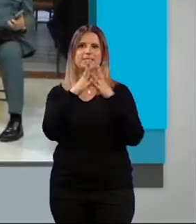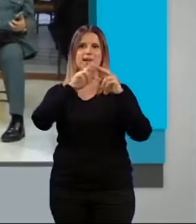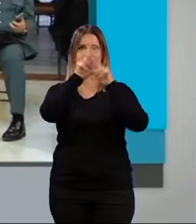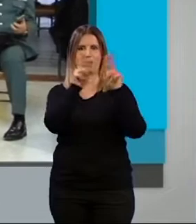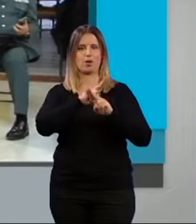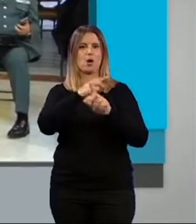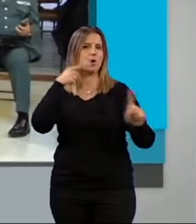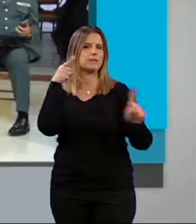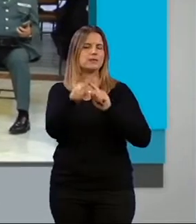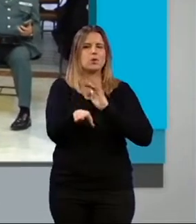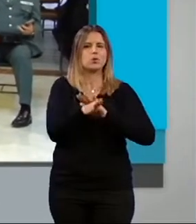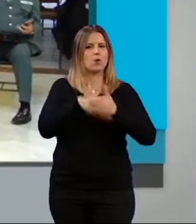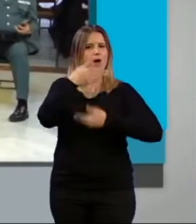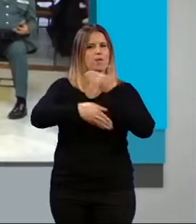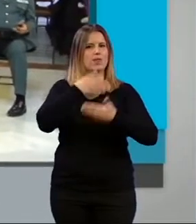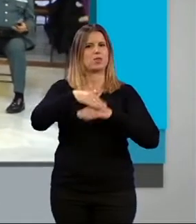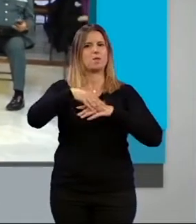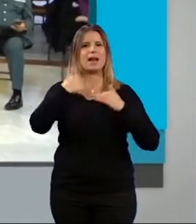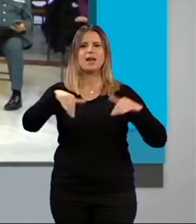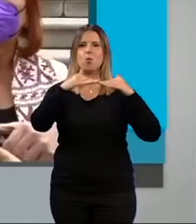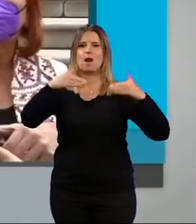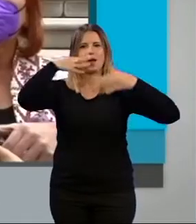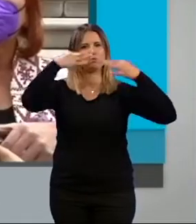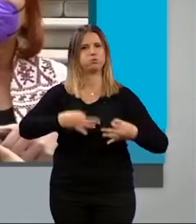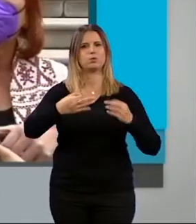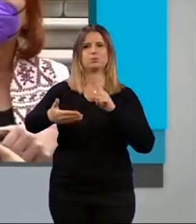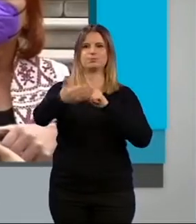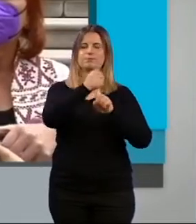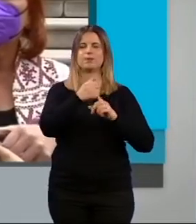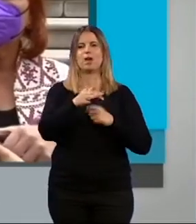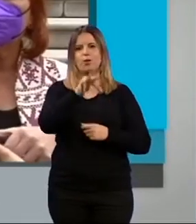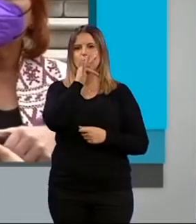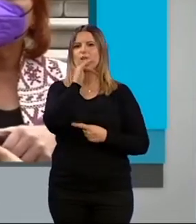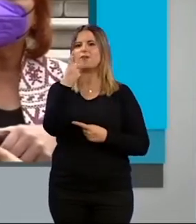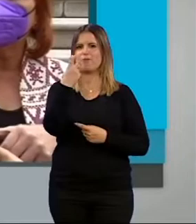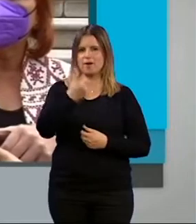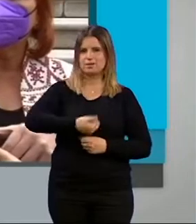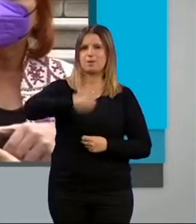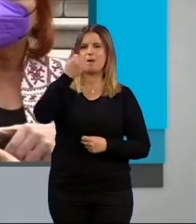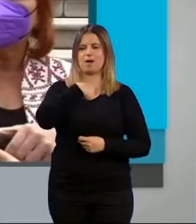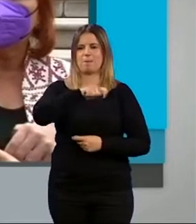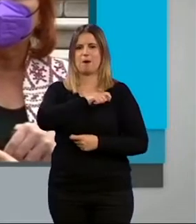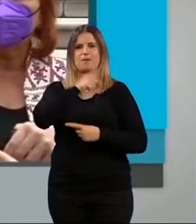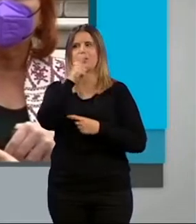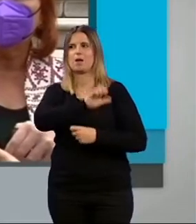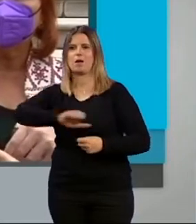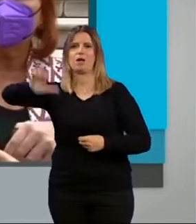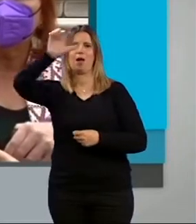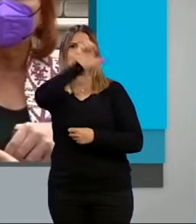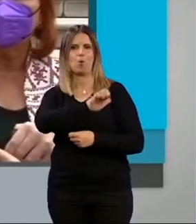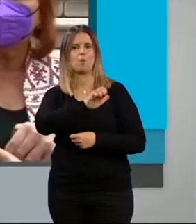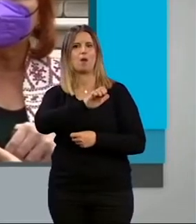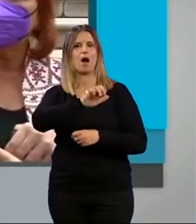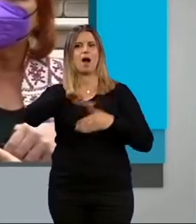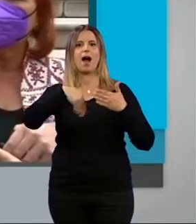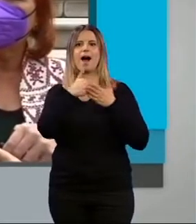el objetivo de seguir avanzando hacia la igualdad real y efectiva. Todavía estamos muy lejos, no solo en España sino a nivel europeo, de que se consiga